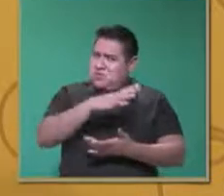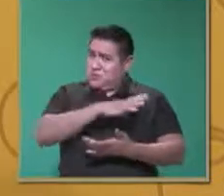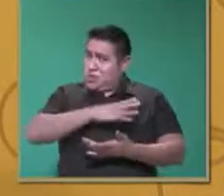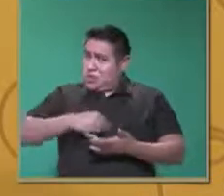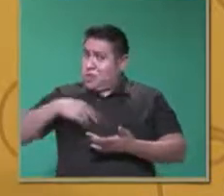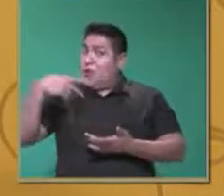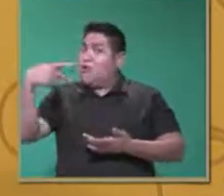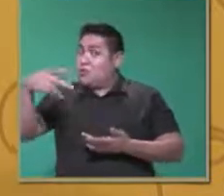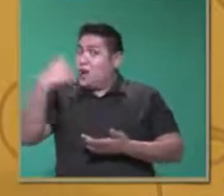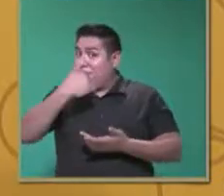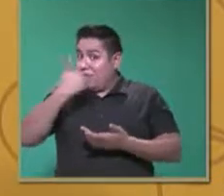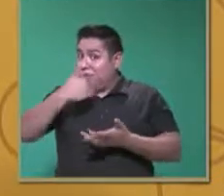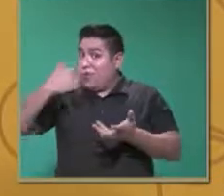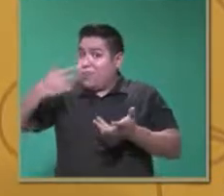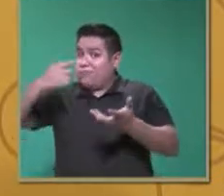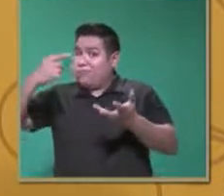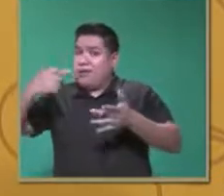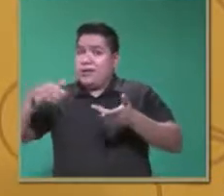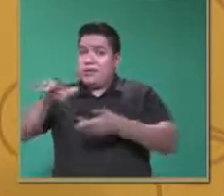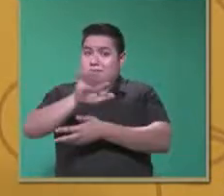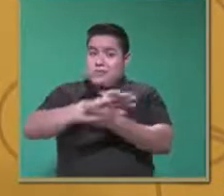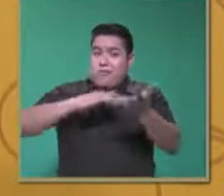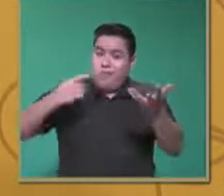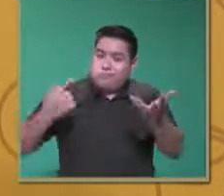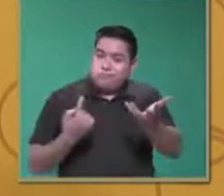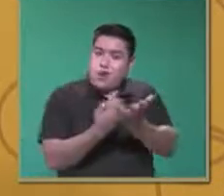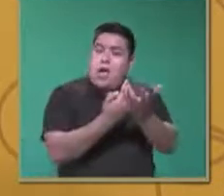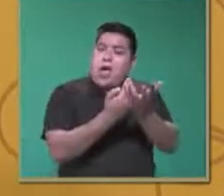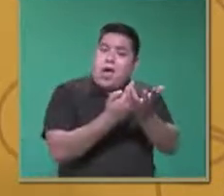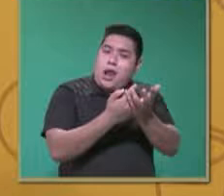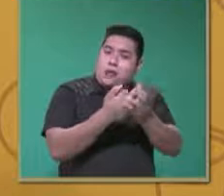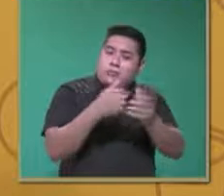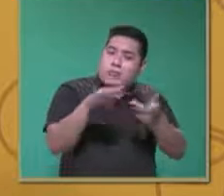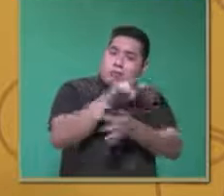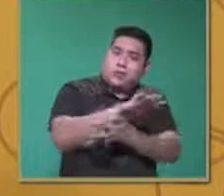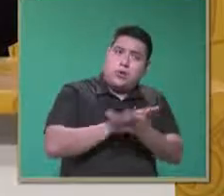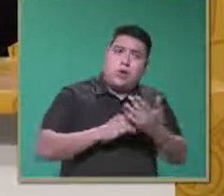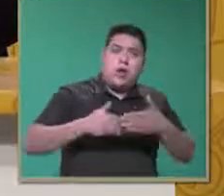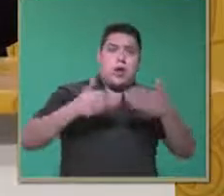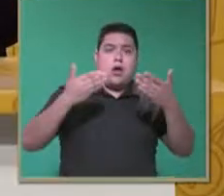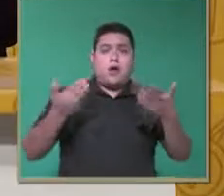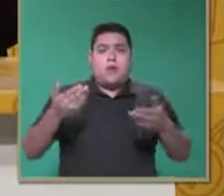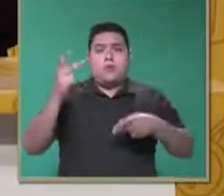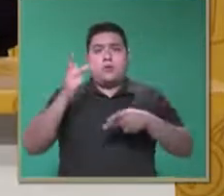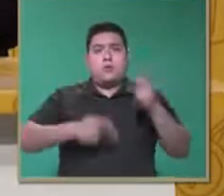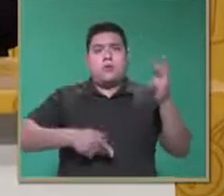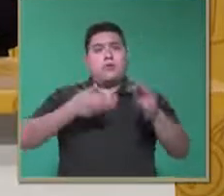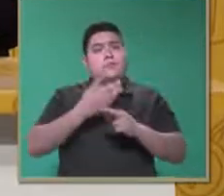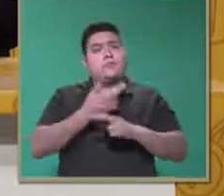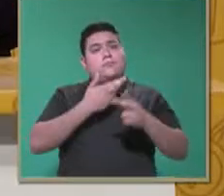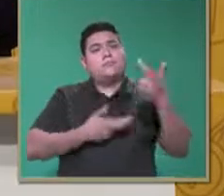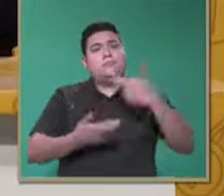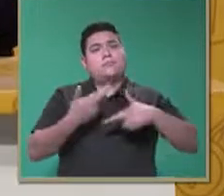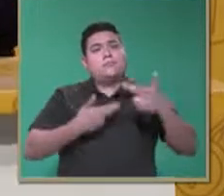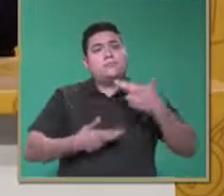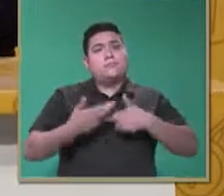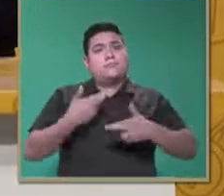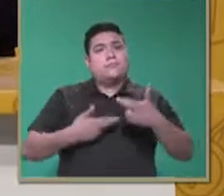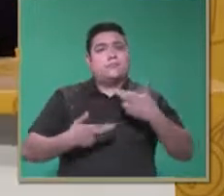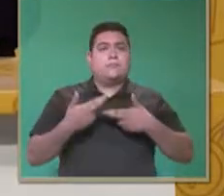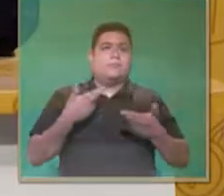para incluir al niño en situación de TEA. Vamos a una pausa y regresamos.